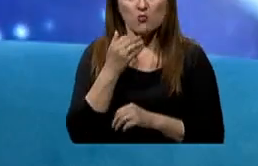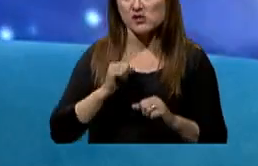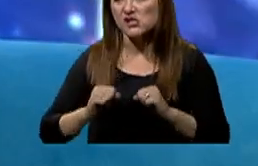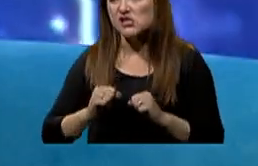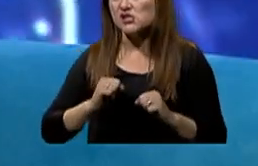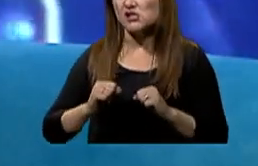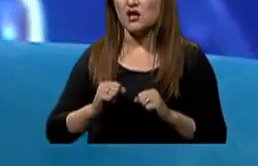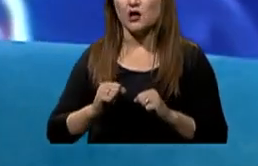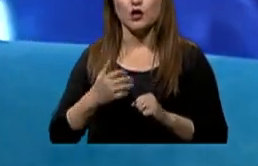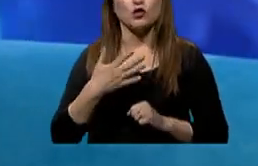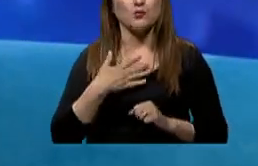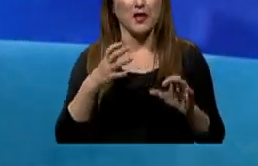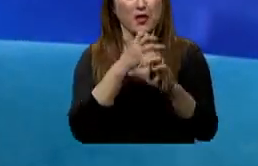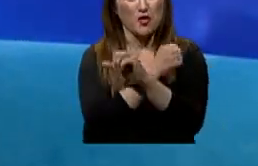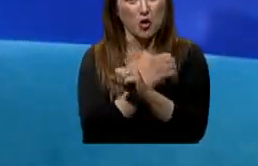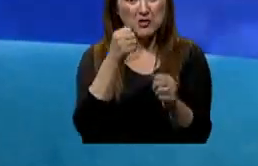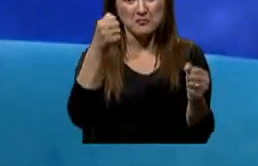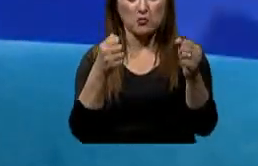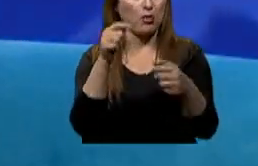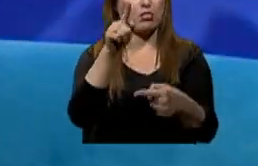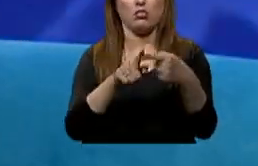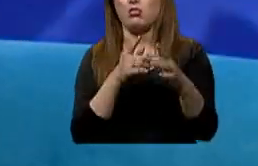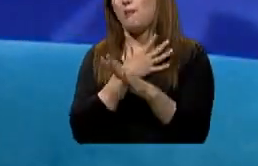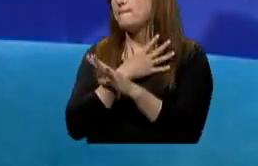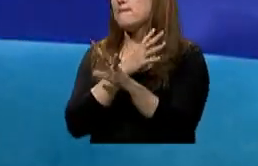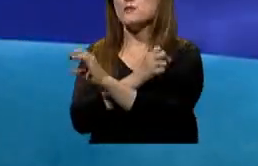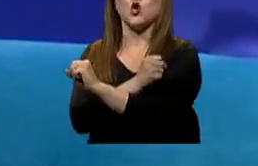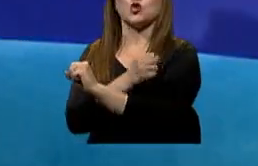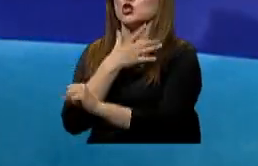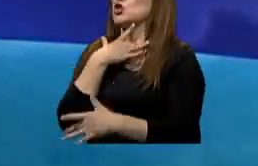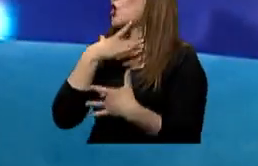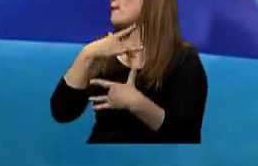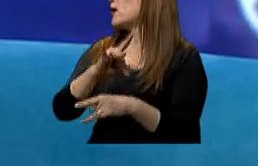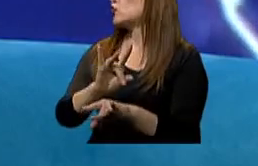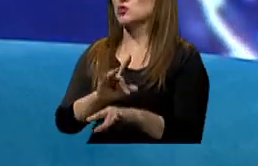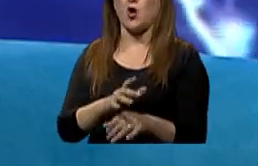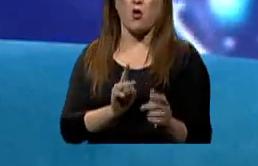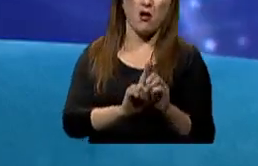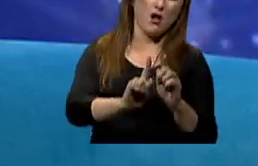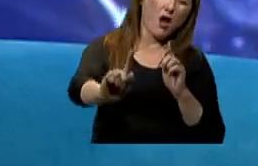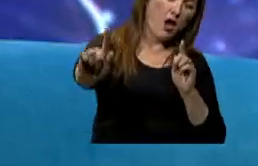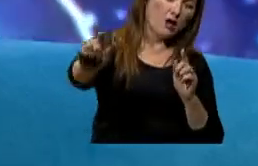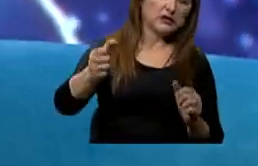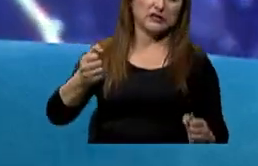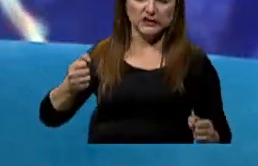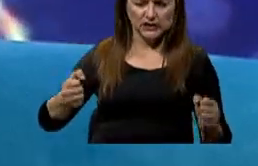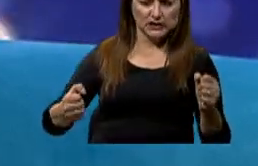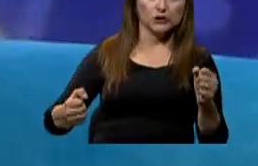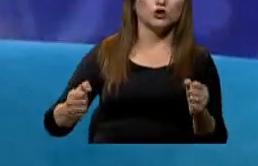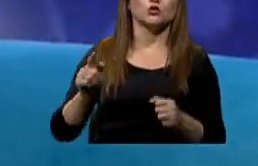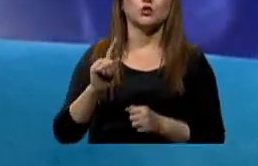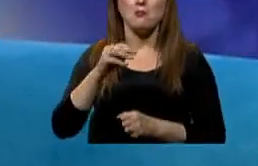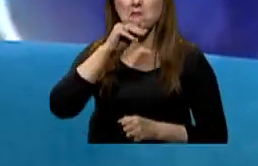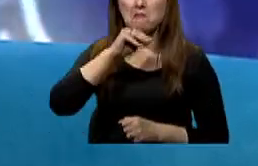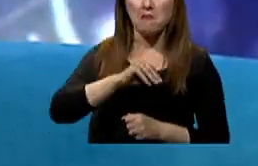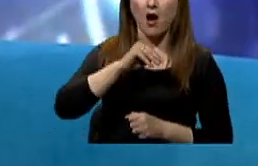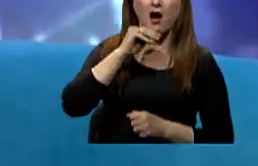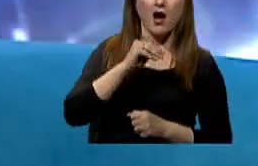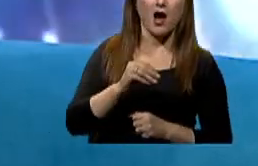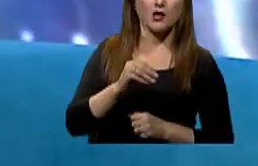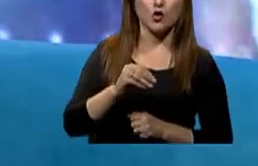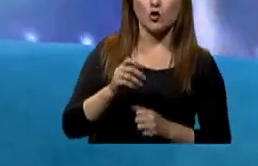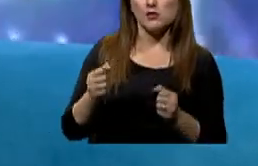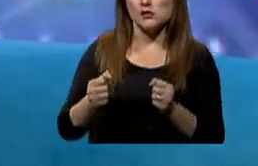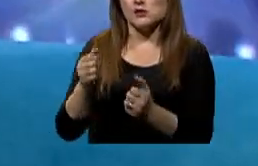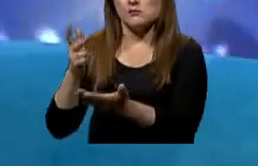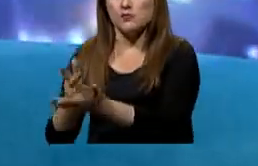conducir principalmente de noche, soy de las personas que no me gusta conducir tramos largos y si, no sé, tengo que viajar a Manta, hago muchas paradas en el